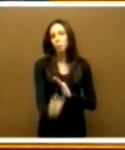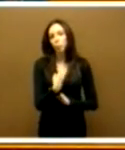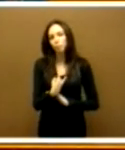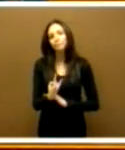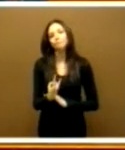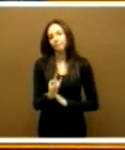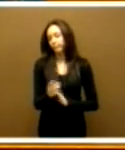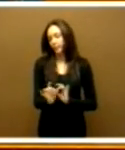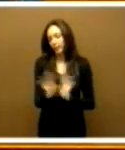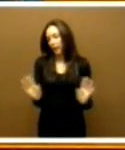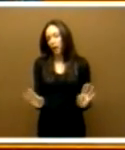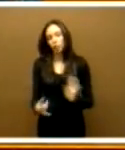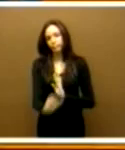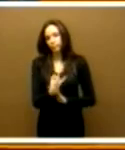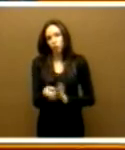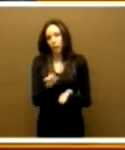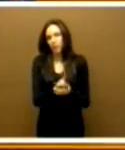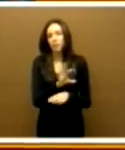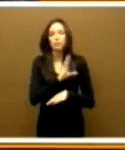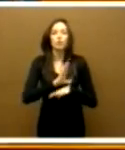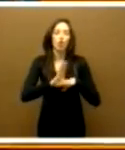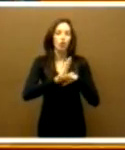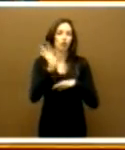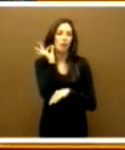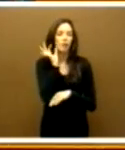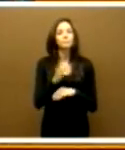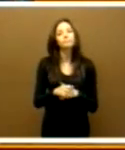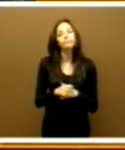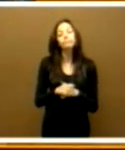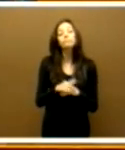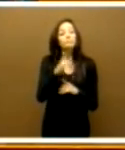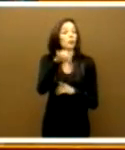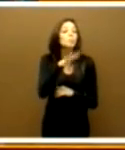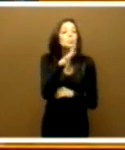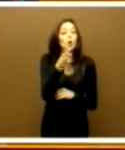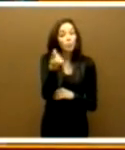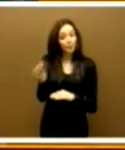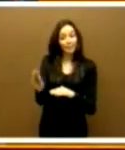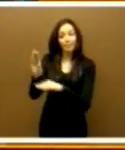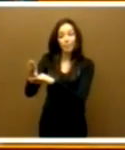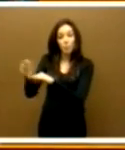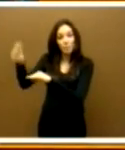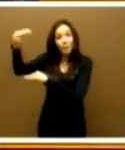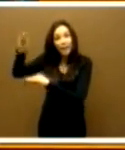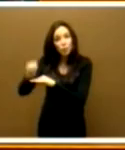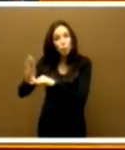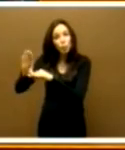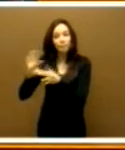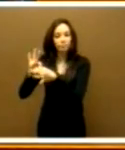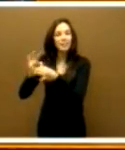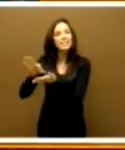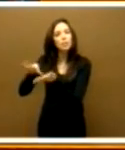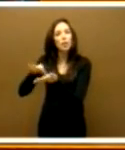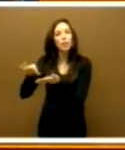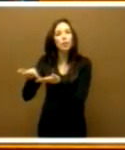señora consejera. Y, sobre todo, si aumentando ese tipo de prestaciones vinculadas al servicio, que lo único que hace